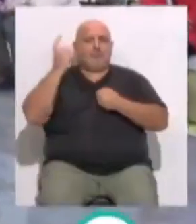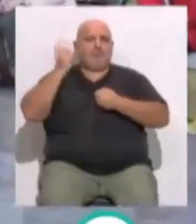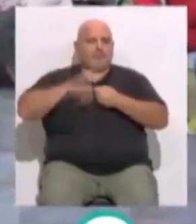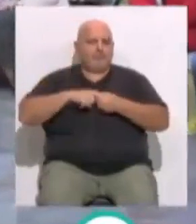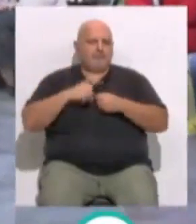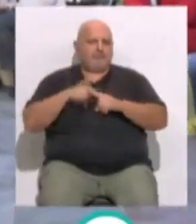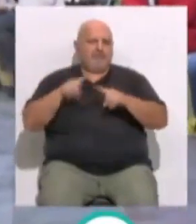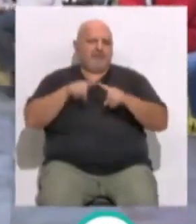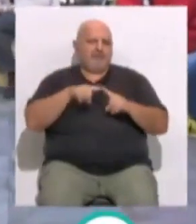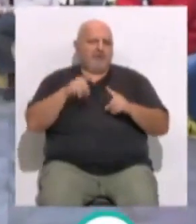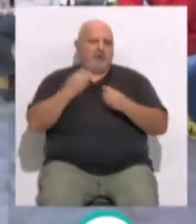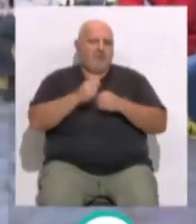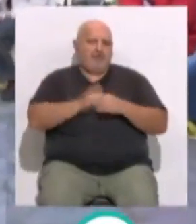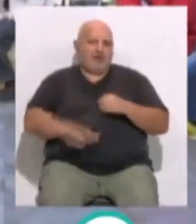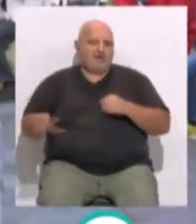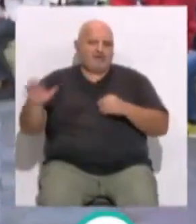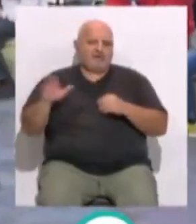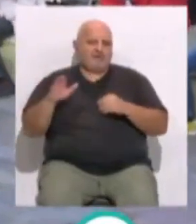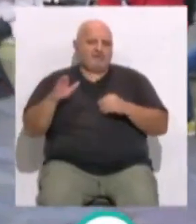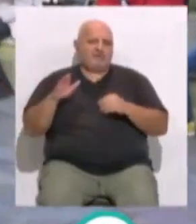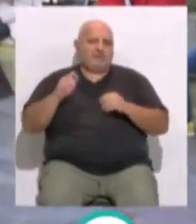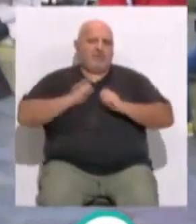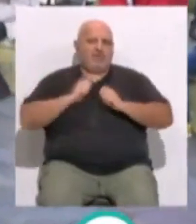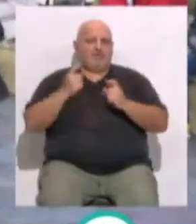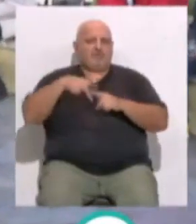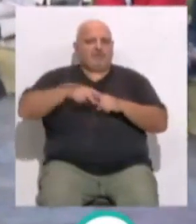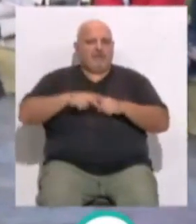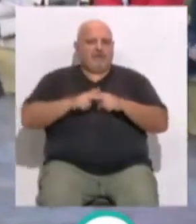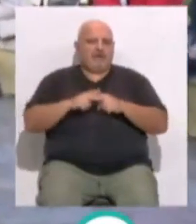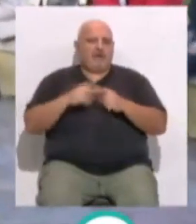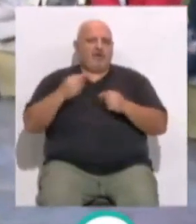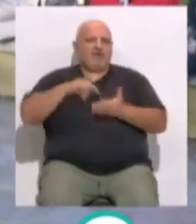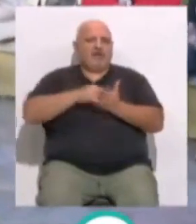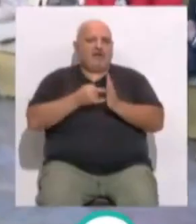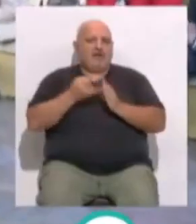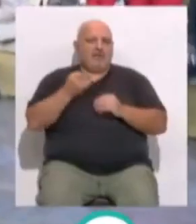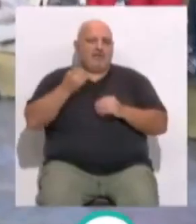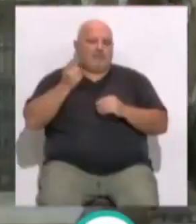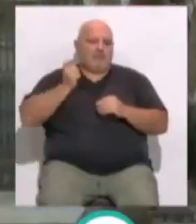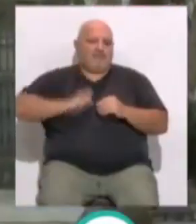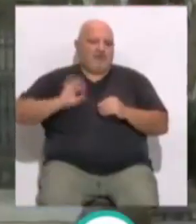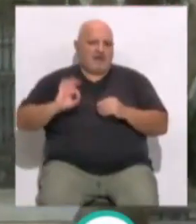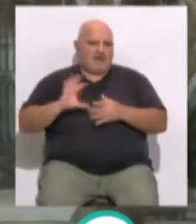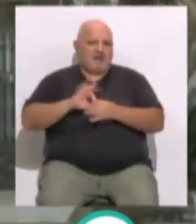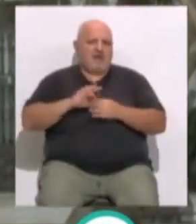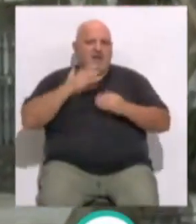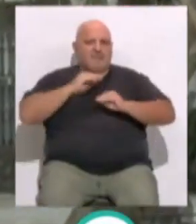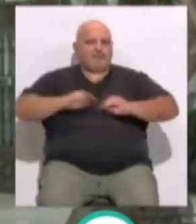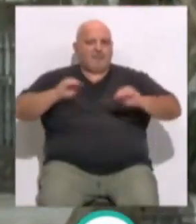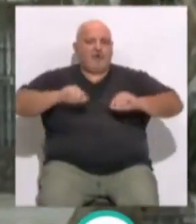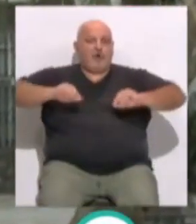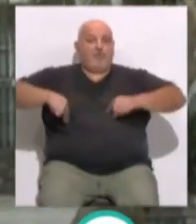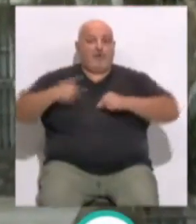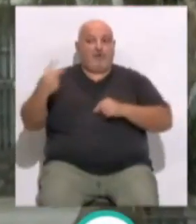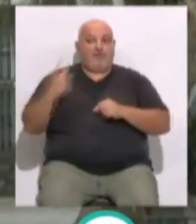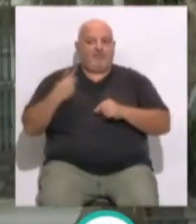profesionales que trabajan con menores que también pueden recibir estos talleres impartidos por técnicos de la Fundación. Todo gracias al convenio